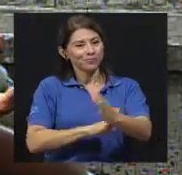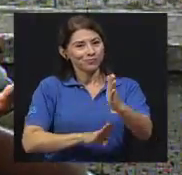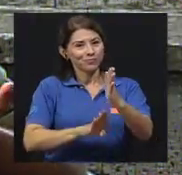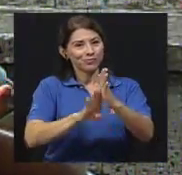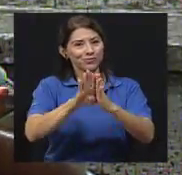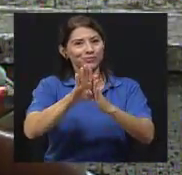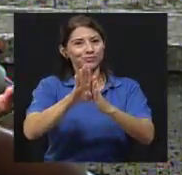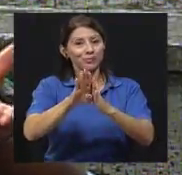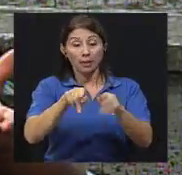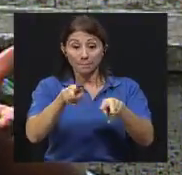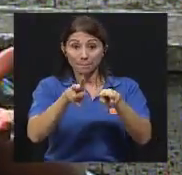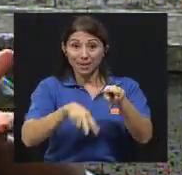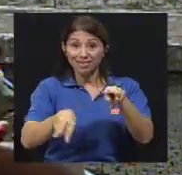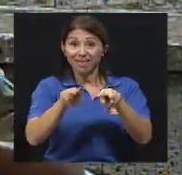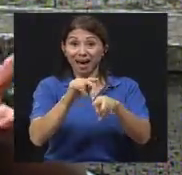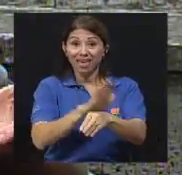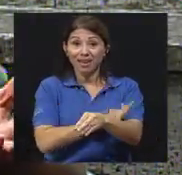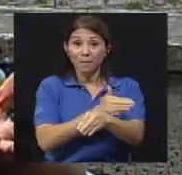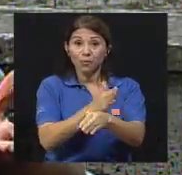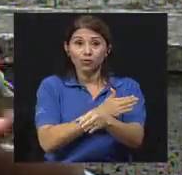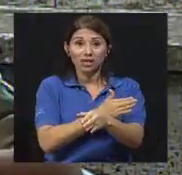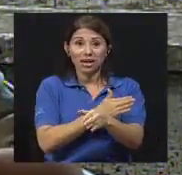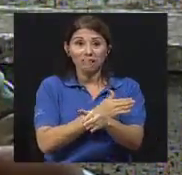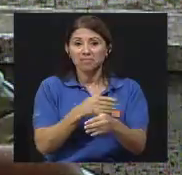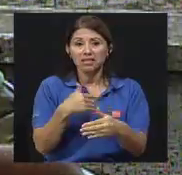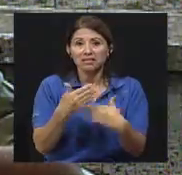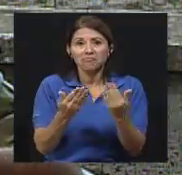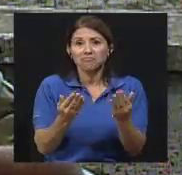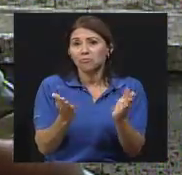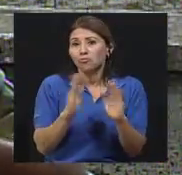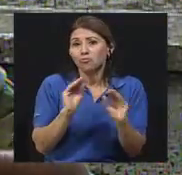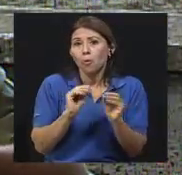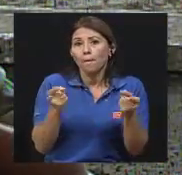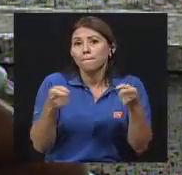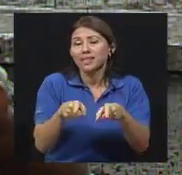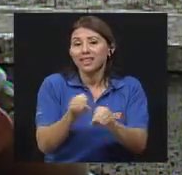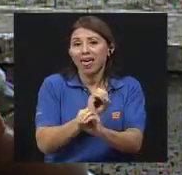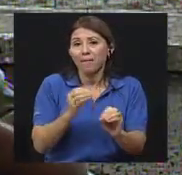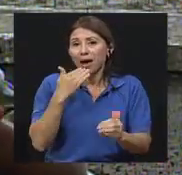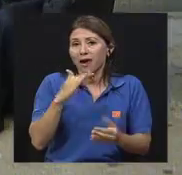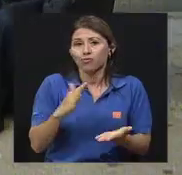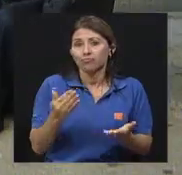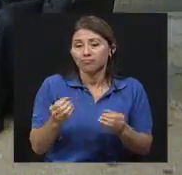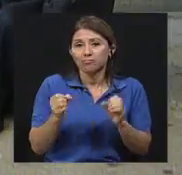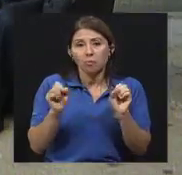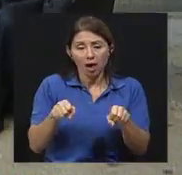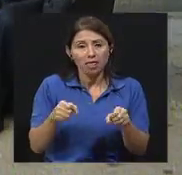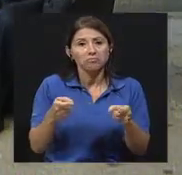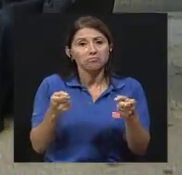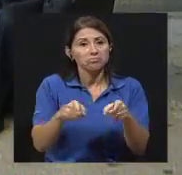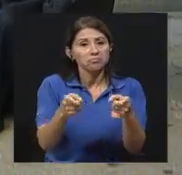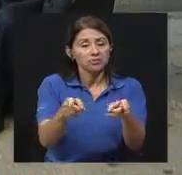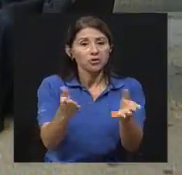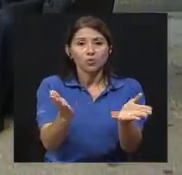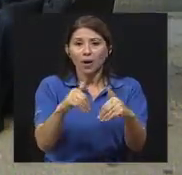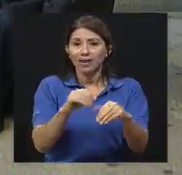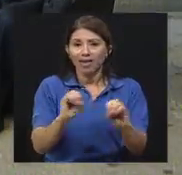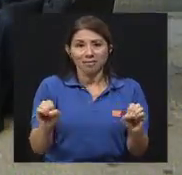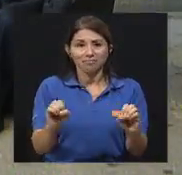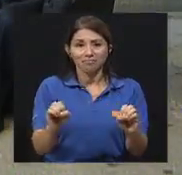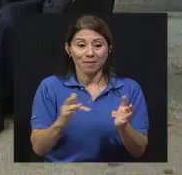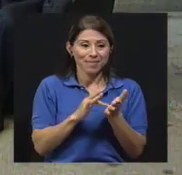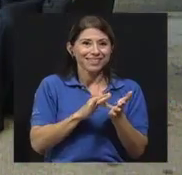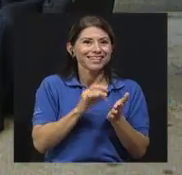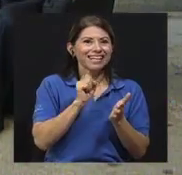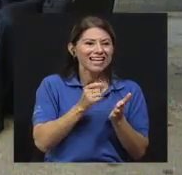La música, una de las ventajas que tiene es que no tiene contraindicaciones, ¿verdad? Como tal, ¿verdad? Entonces, siempre